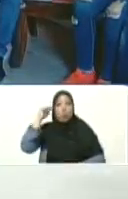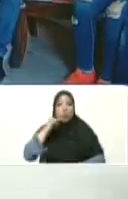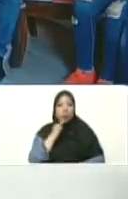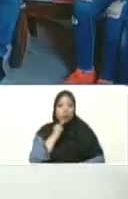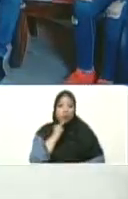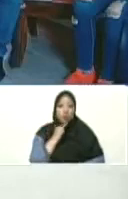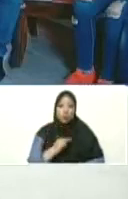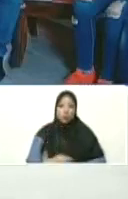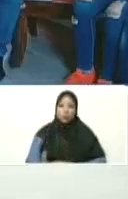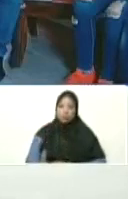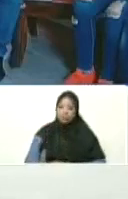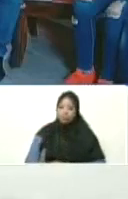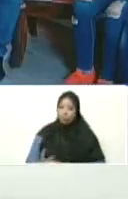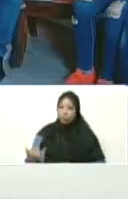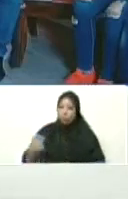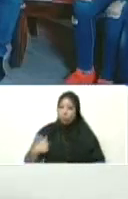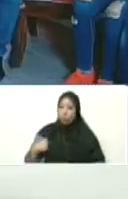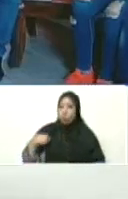voy a publicar en mis redes,